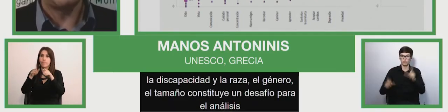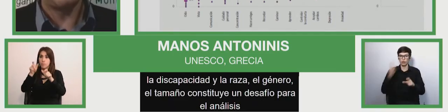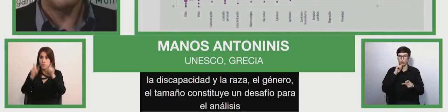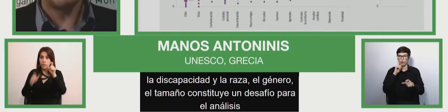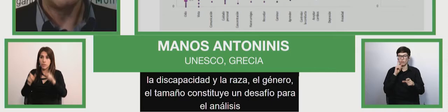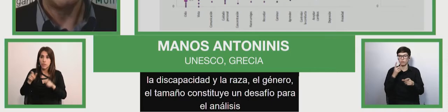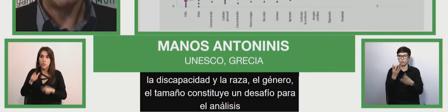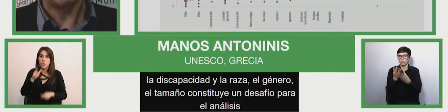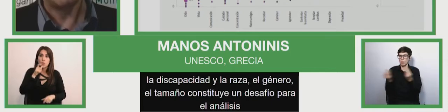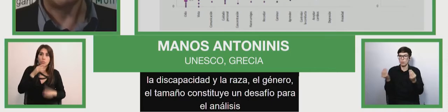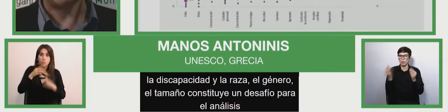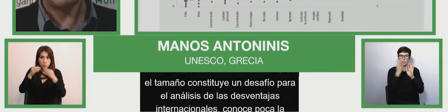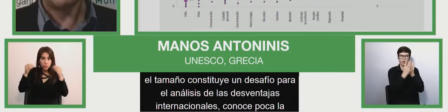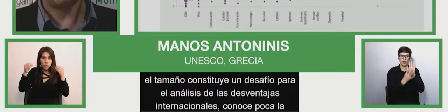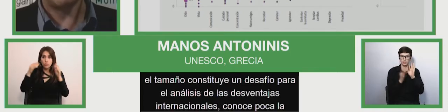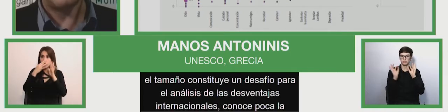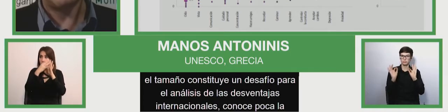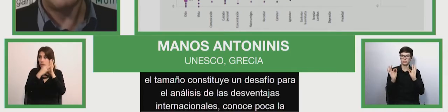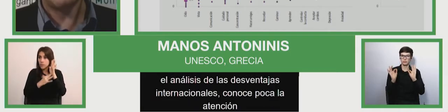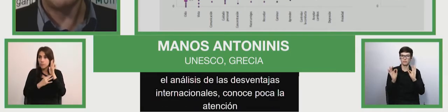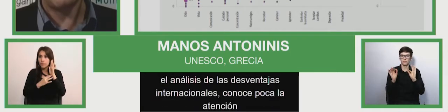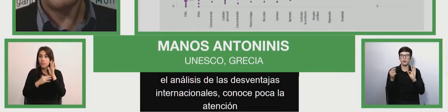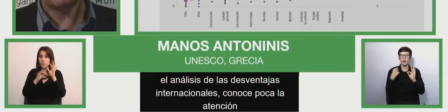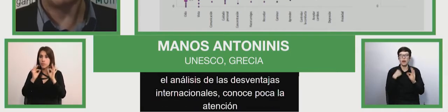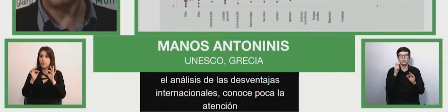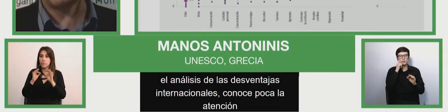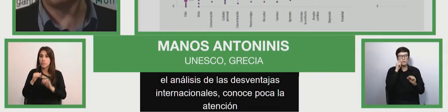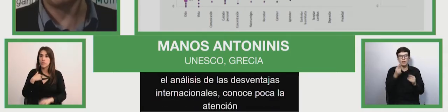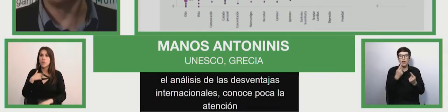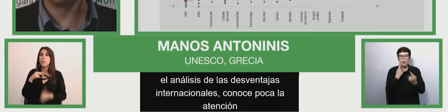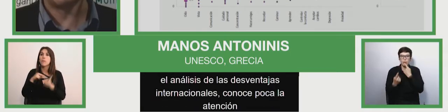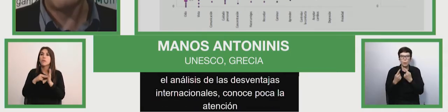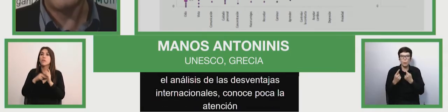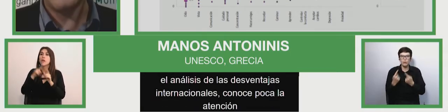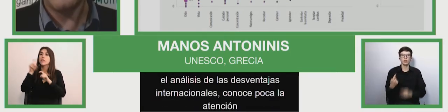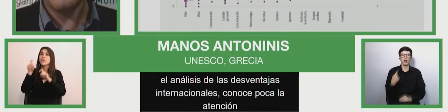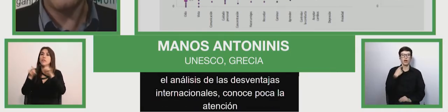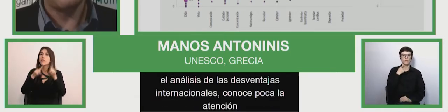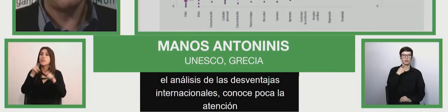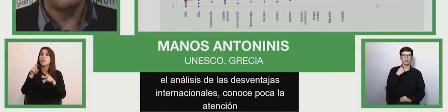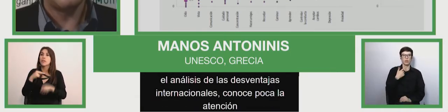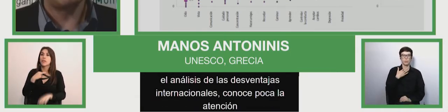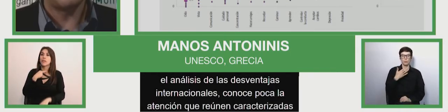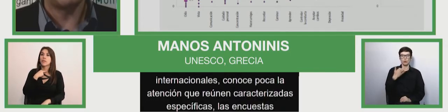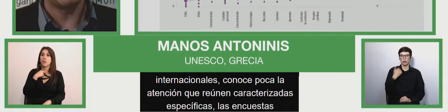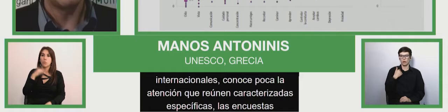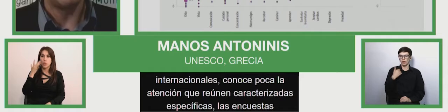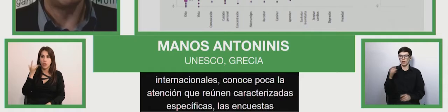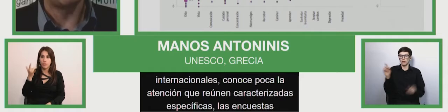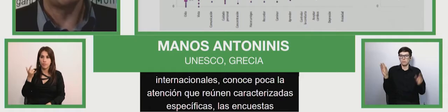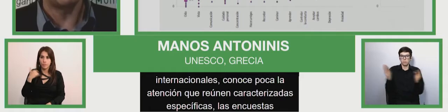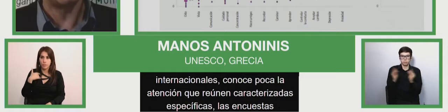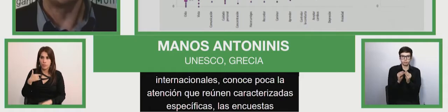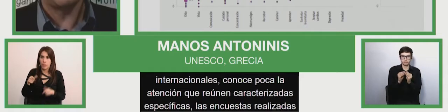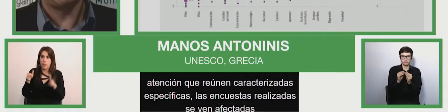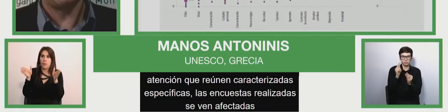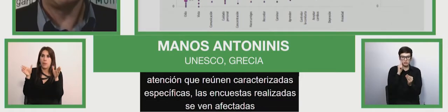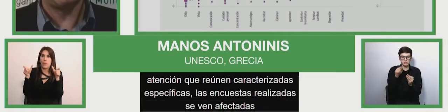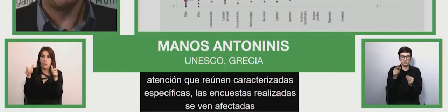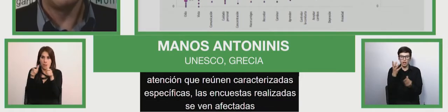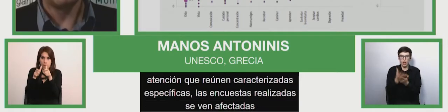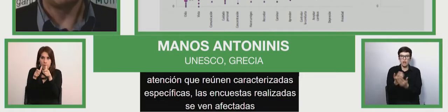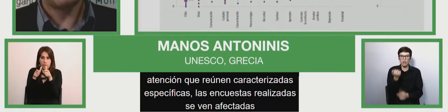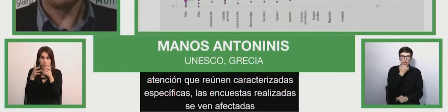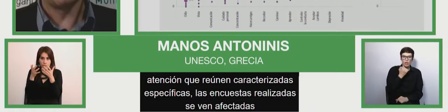específicas, las encuestas de hogares normalizadas se ven afectadas por la rápida reducción de las muestras y se producen errores de